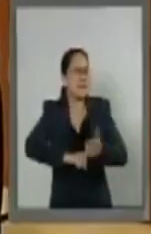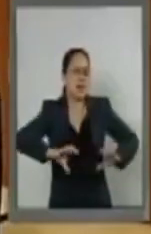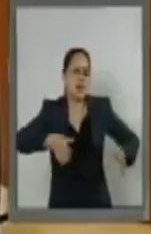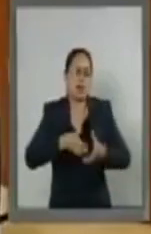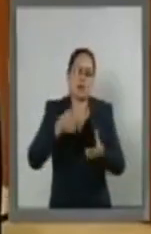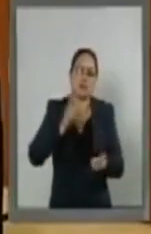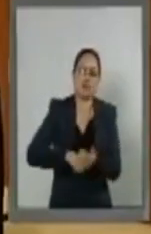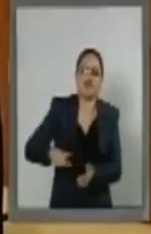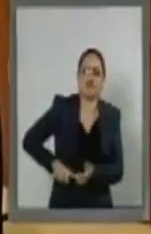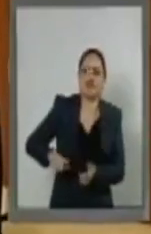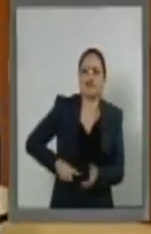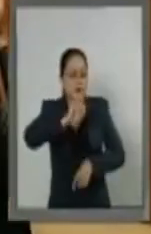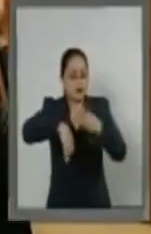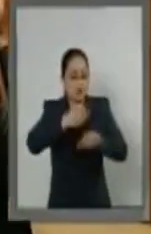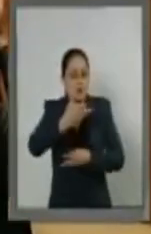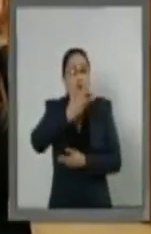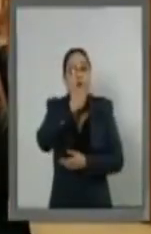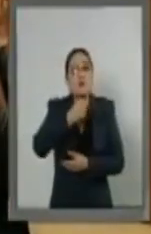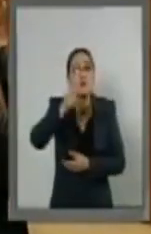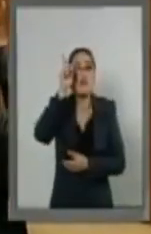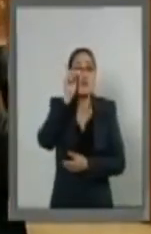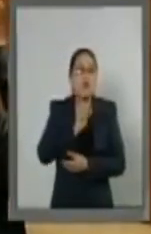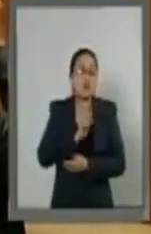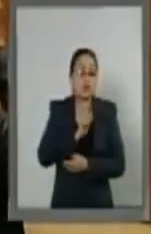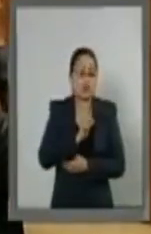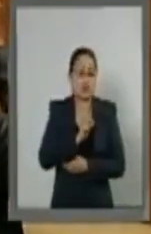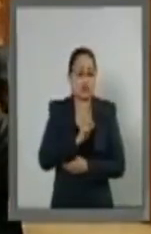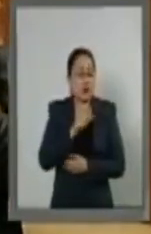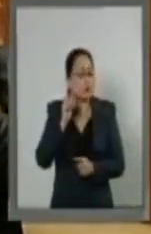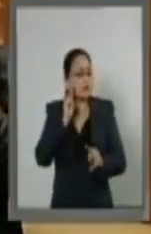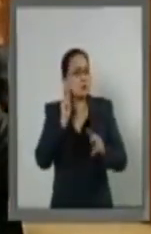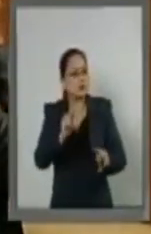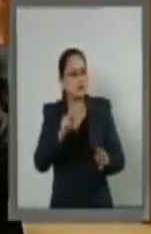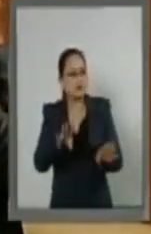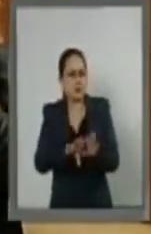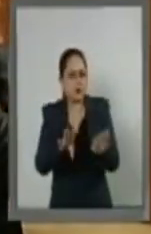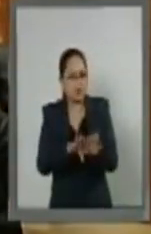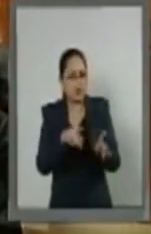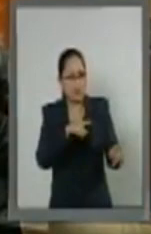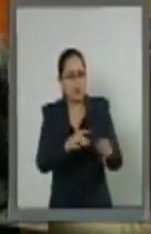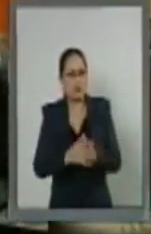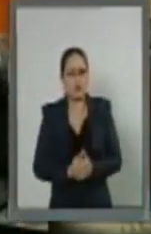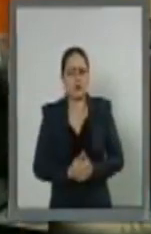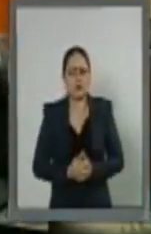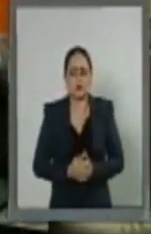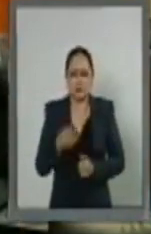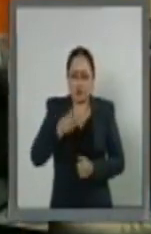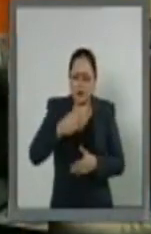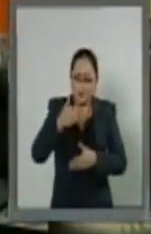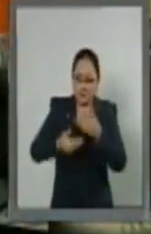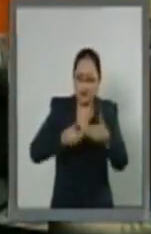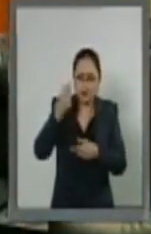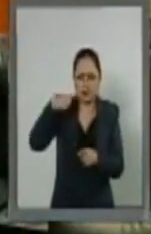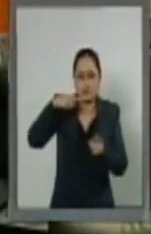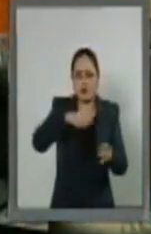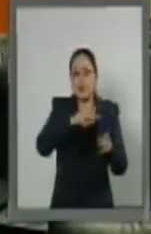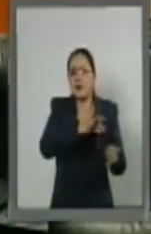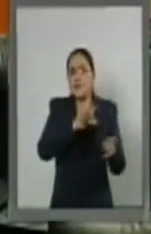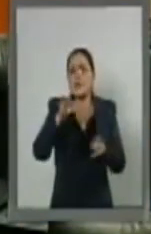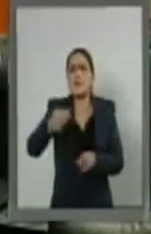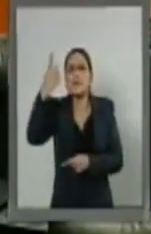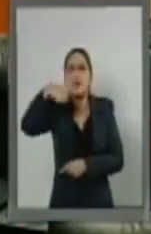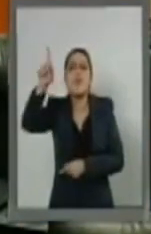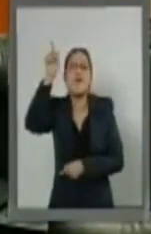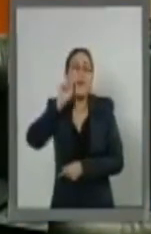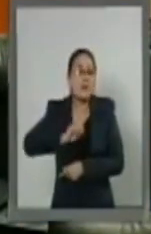No, no lo aceptaron. Propusimos además que fuera un proceso reservado a una